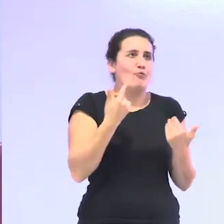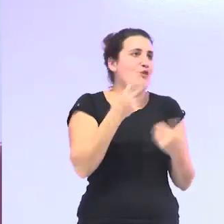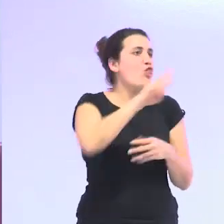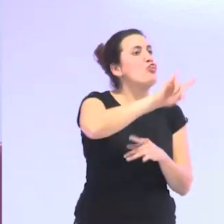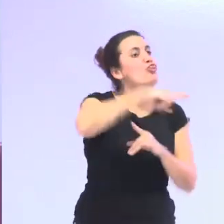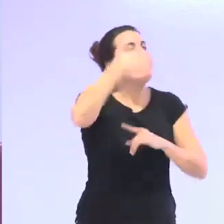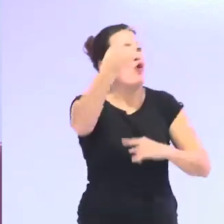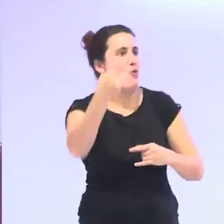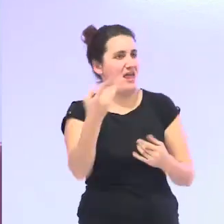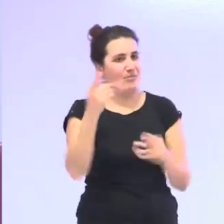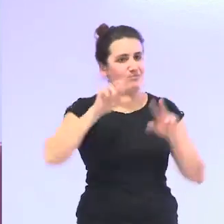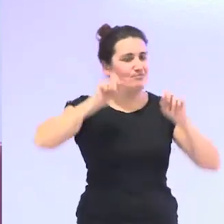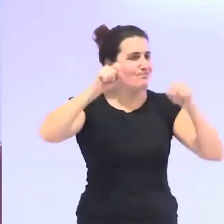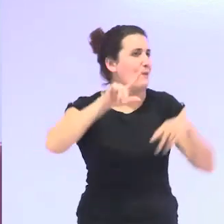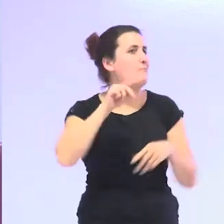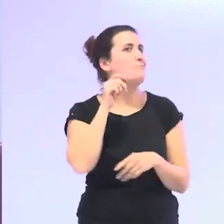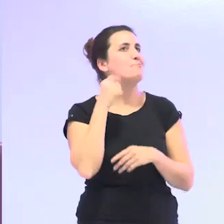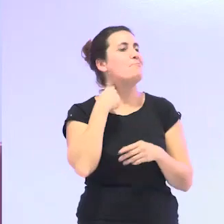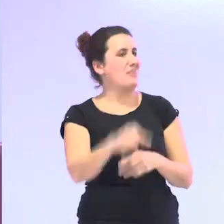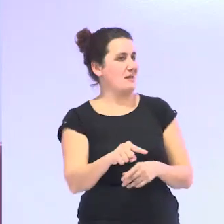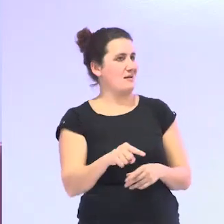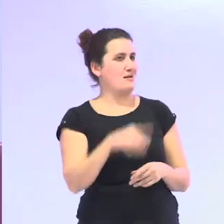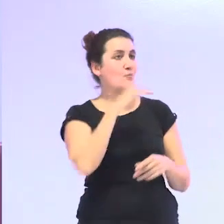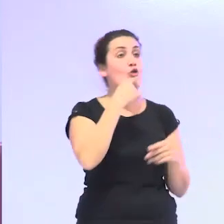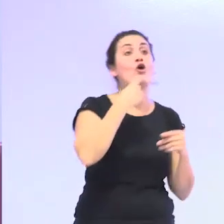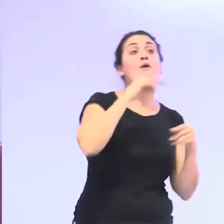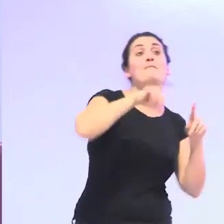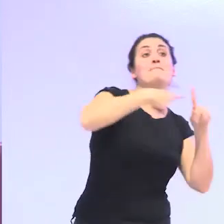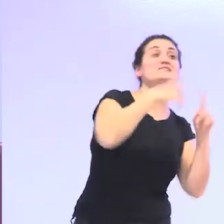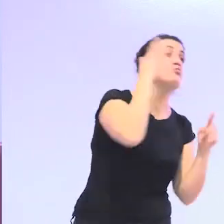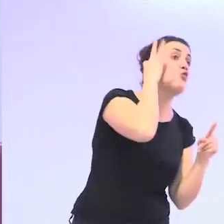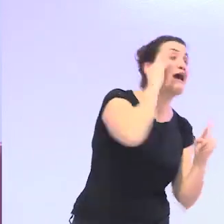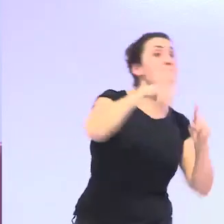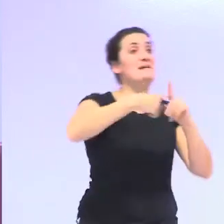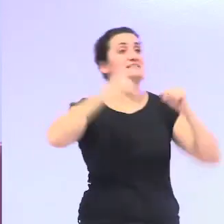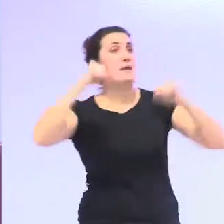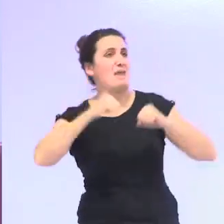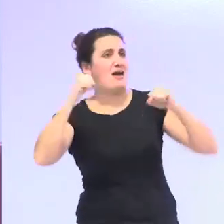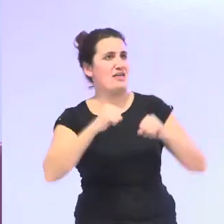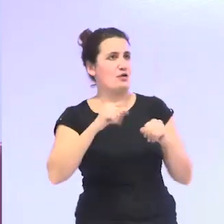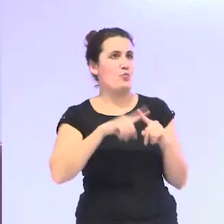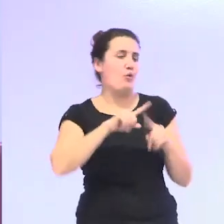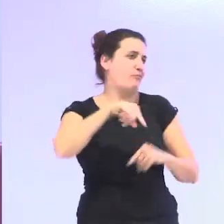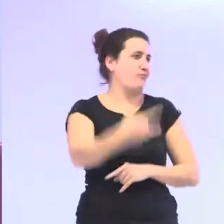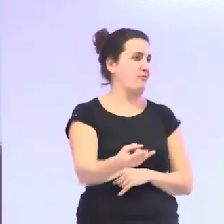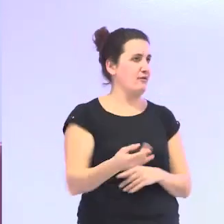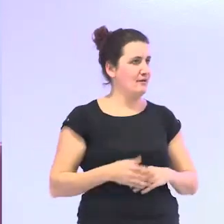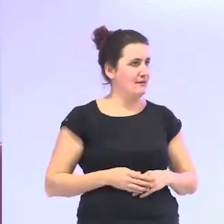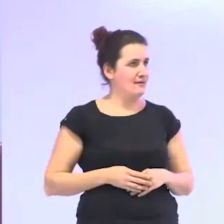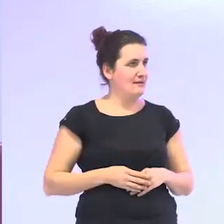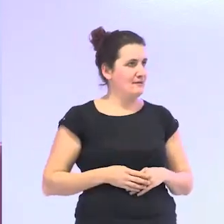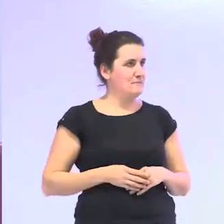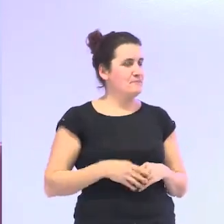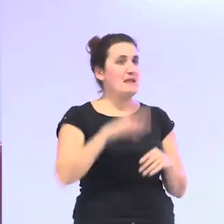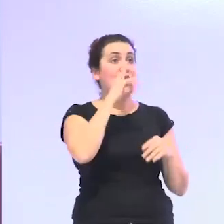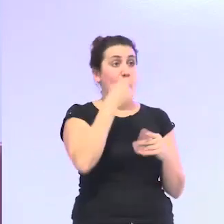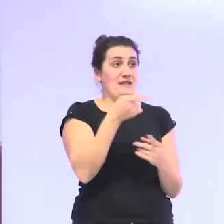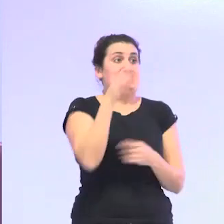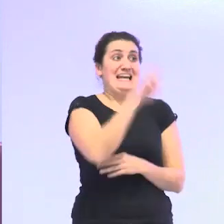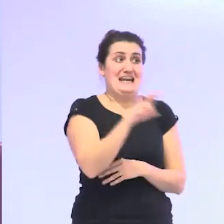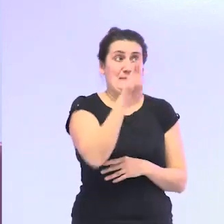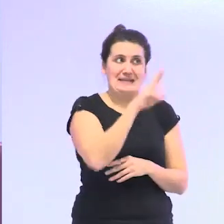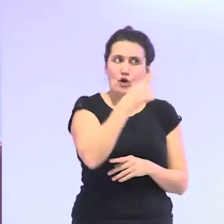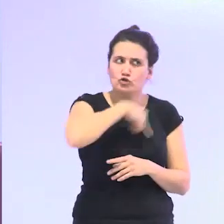el ser mujer y envejecer el envejecer y ser mujer de ahí que yo lo diga y lo repita porque lo tenemos que